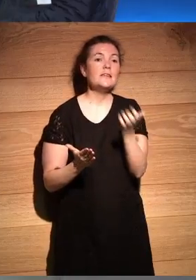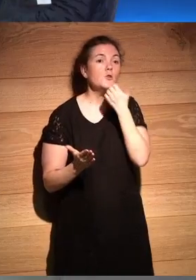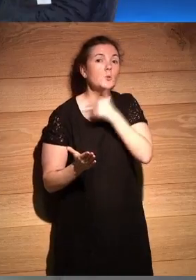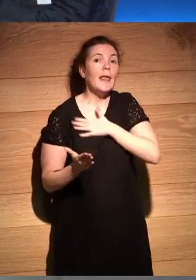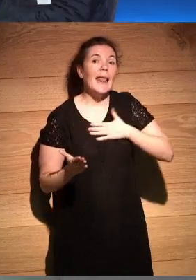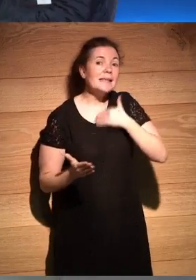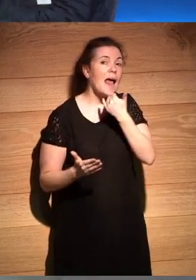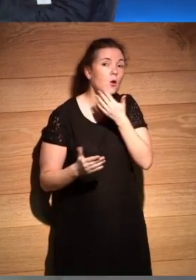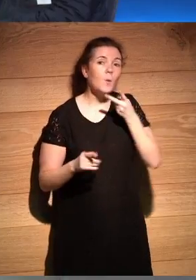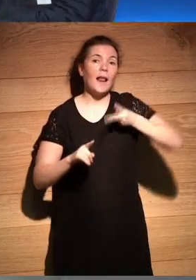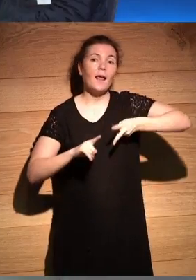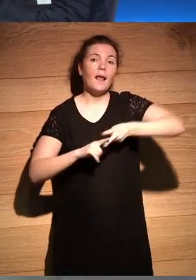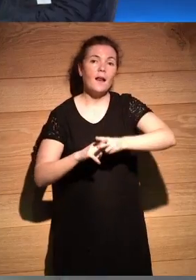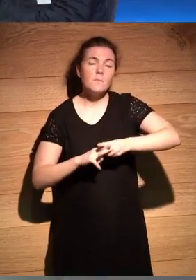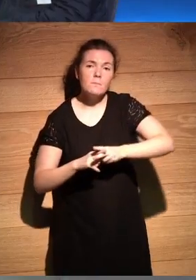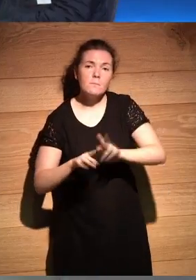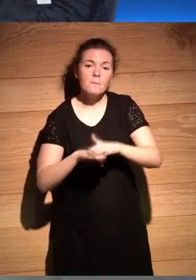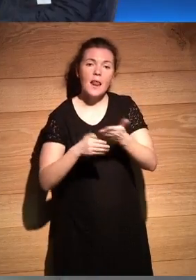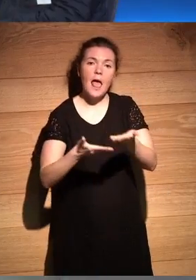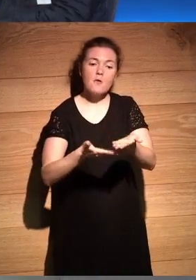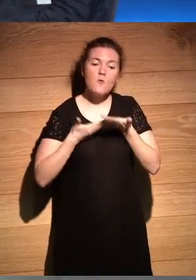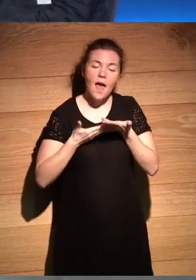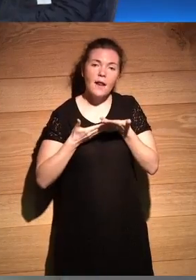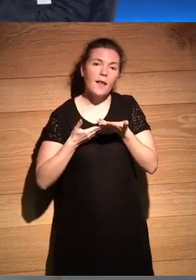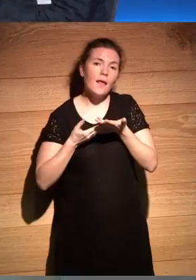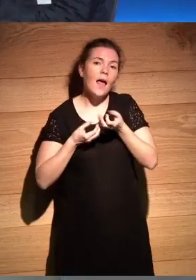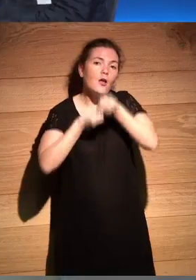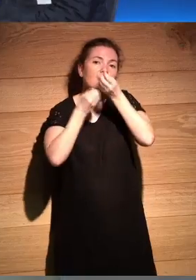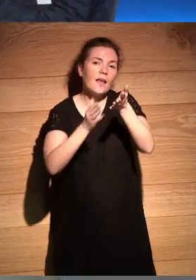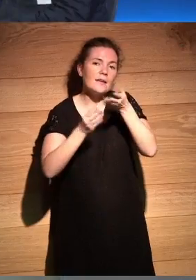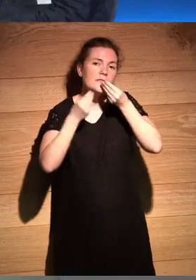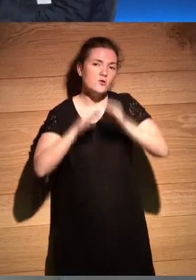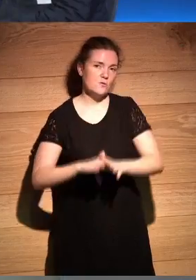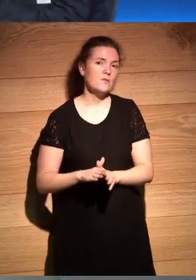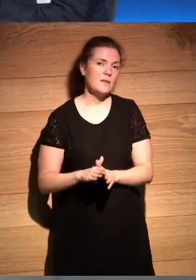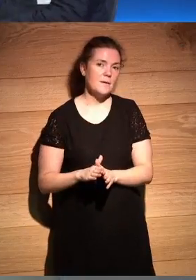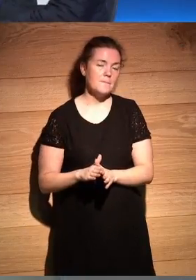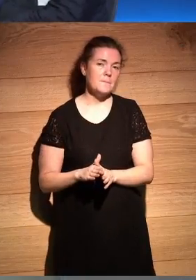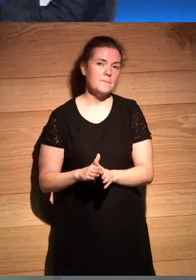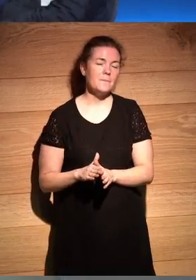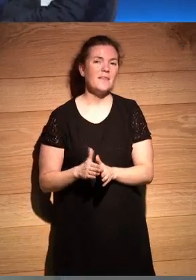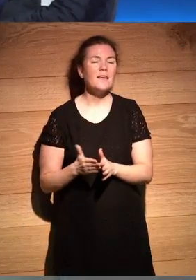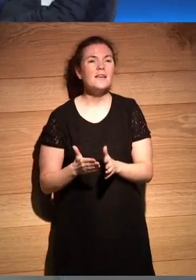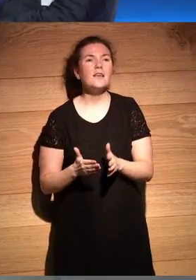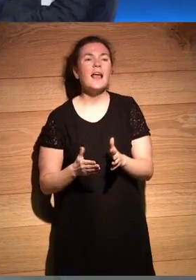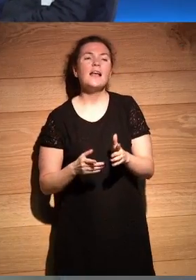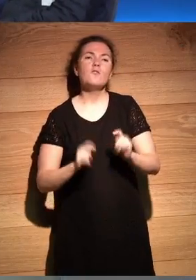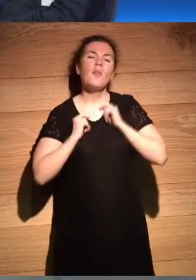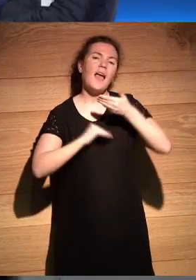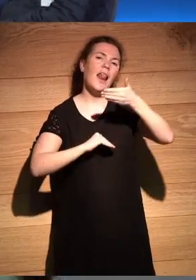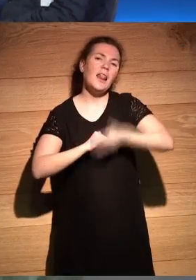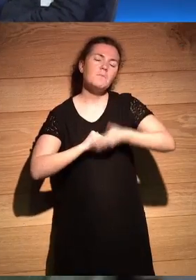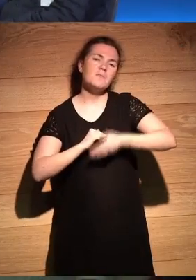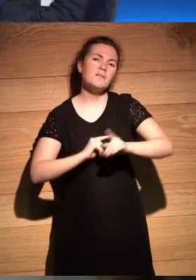un instrumento para que nos ayudara a contar esta historia ¿no? entonces yo creo que más que una limitación